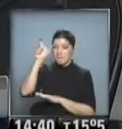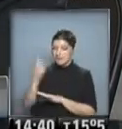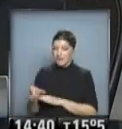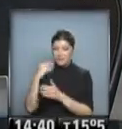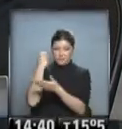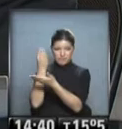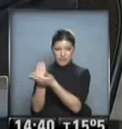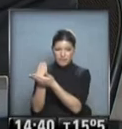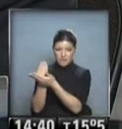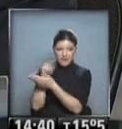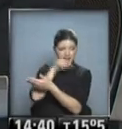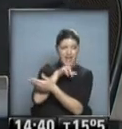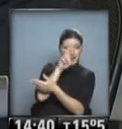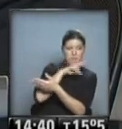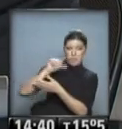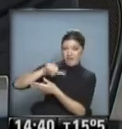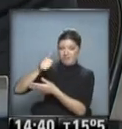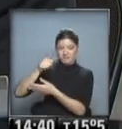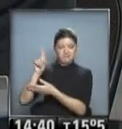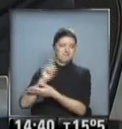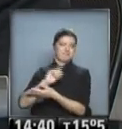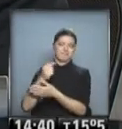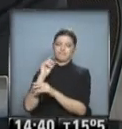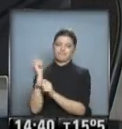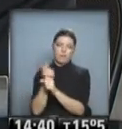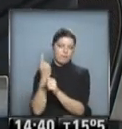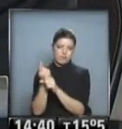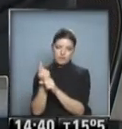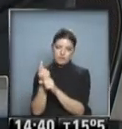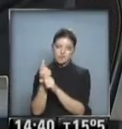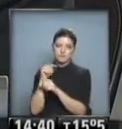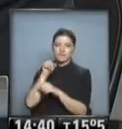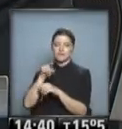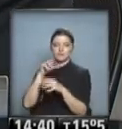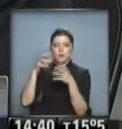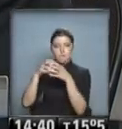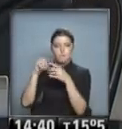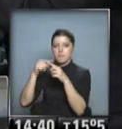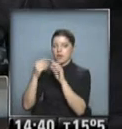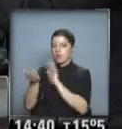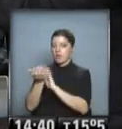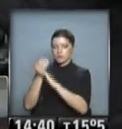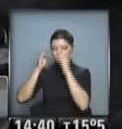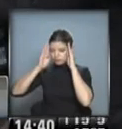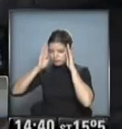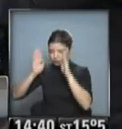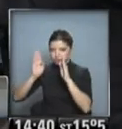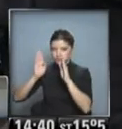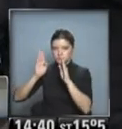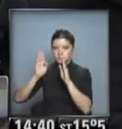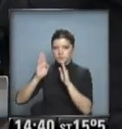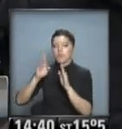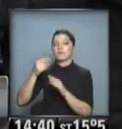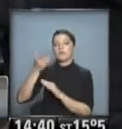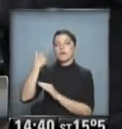que recoja votos por el centro porque es muy de extrema derecha, es un hombre que en su gestión ha favorecido, pero